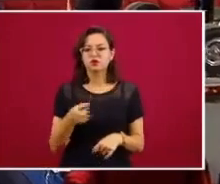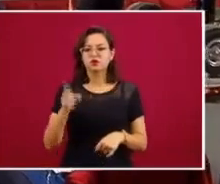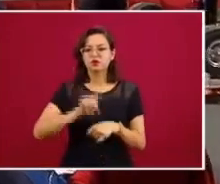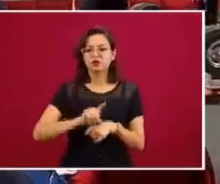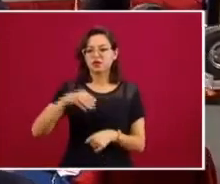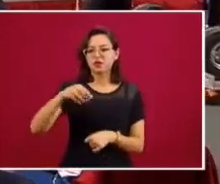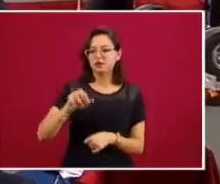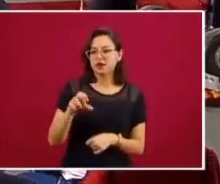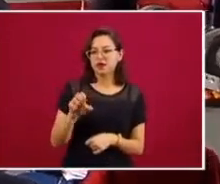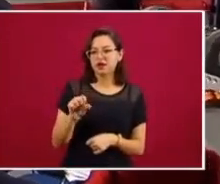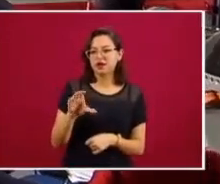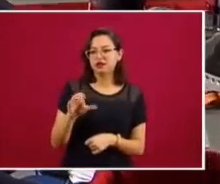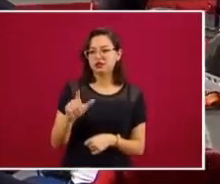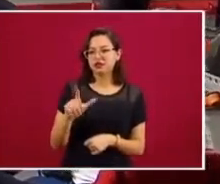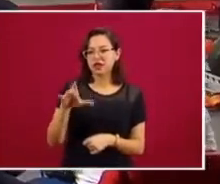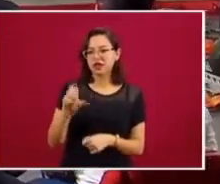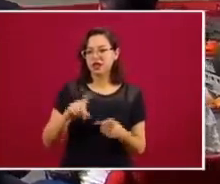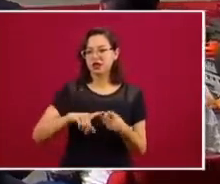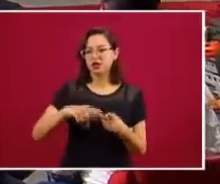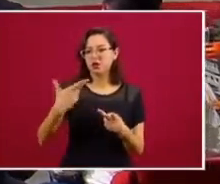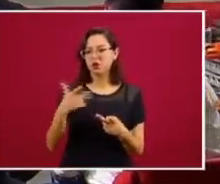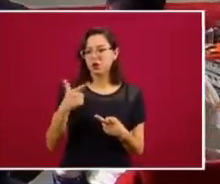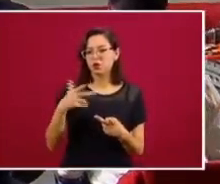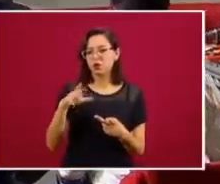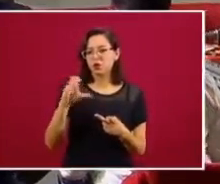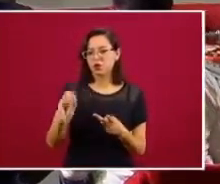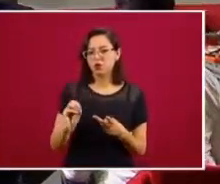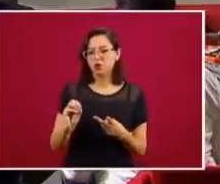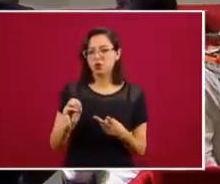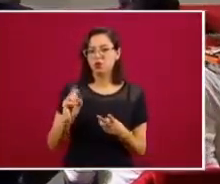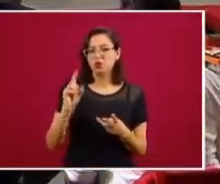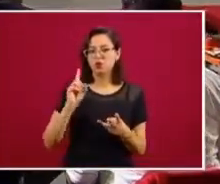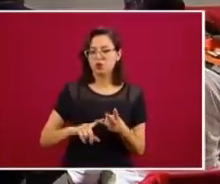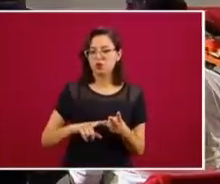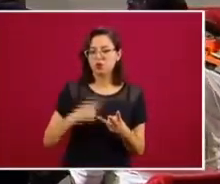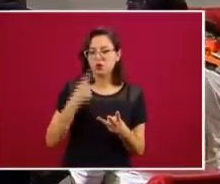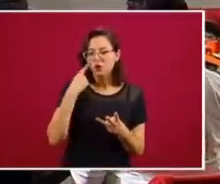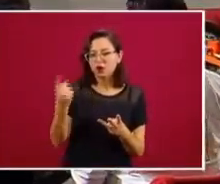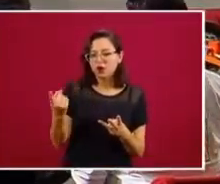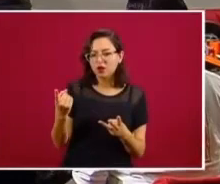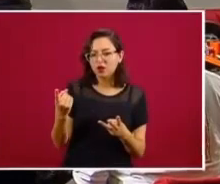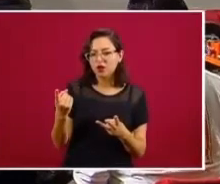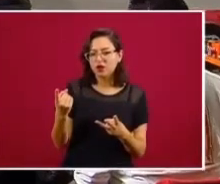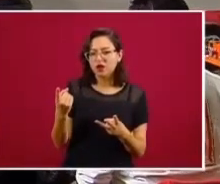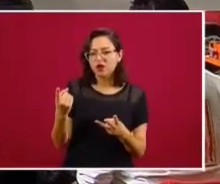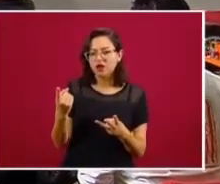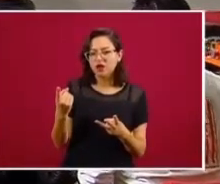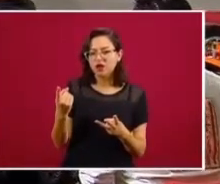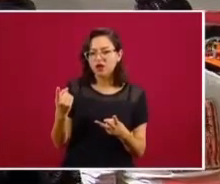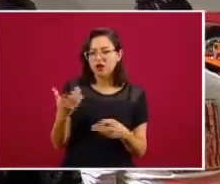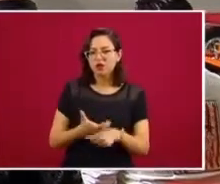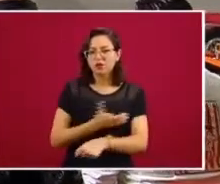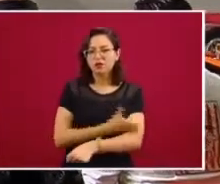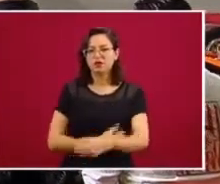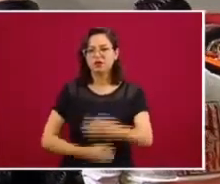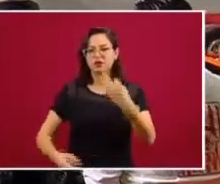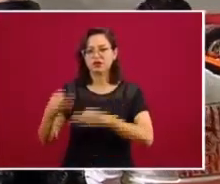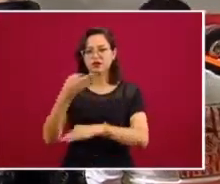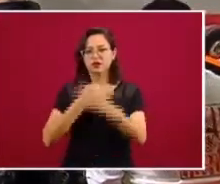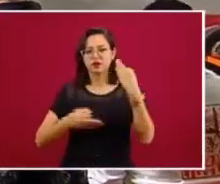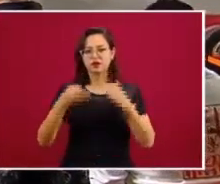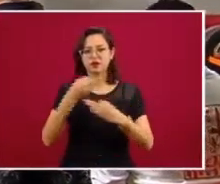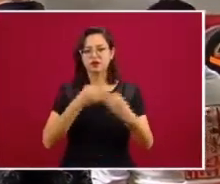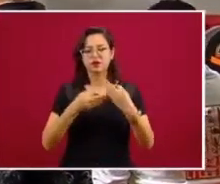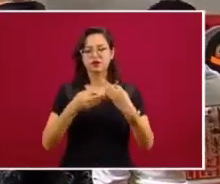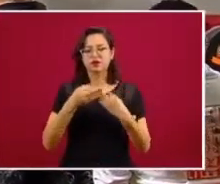secretario, buenos días. Seguro, llego a ver ahí a un lado. Buenos días, compañeras y compañeros de los